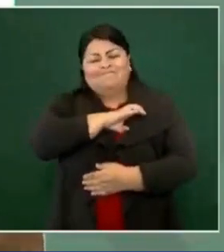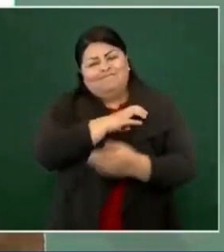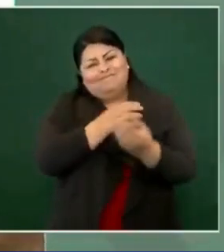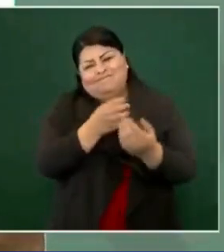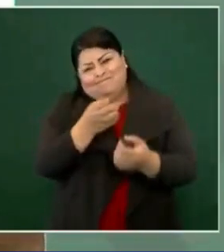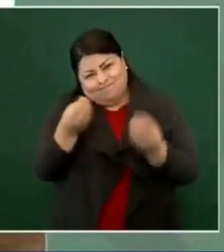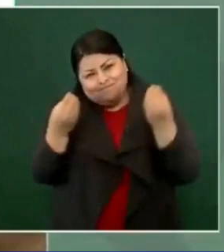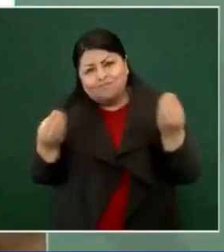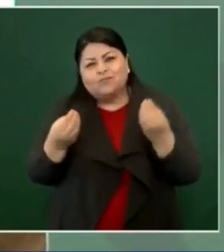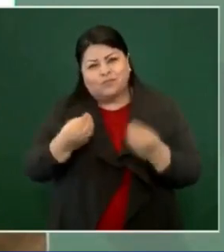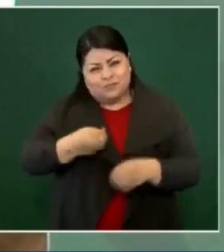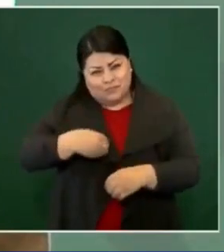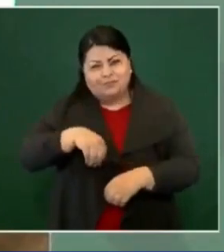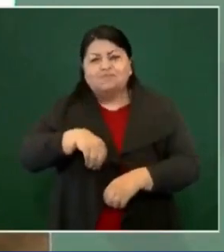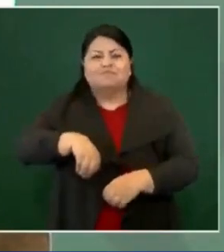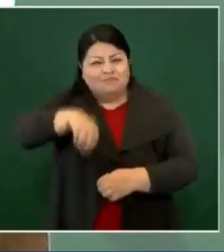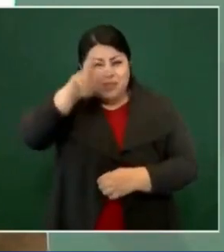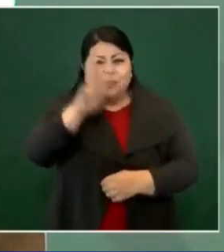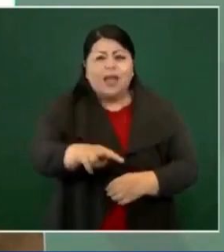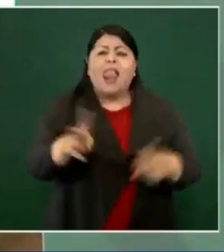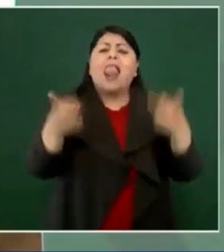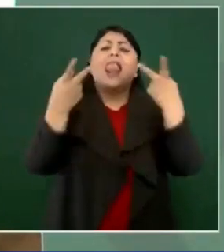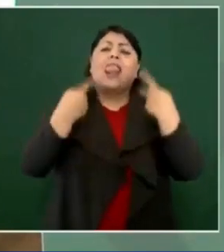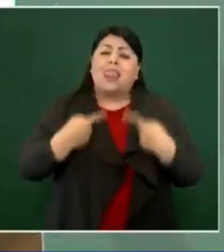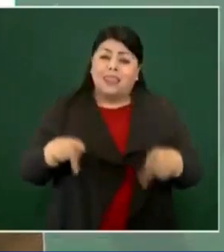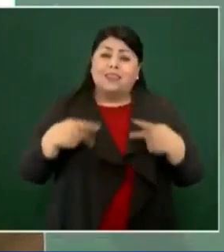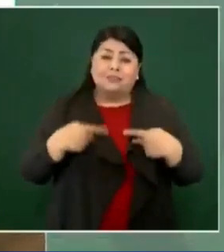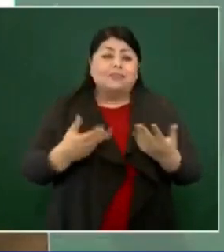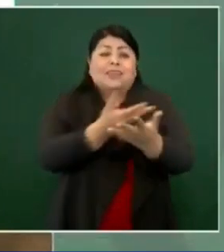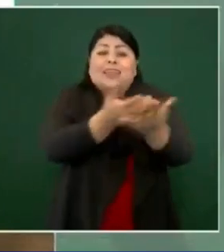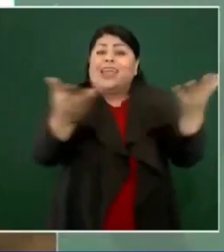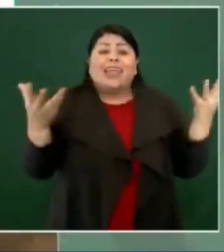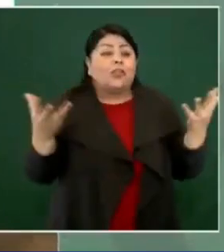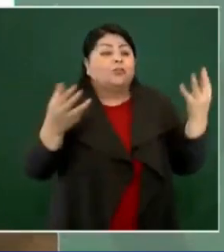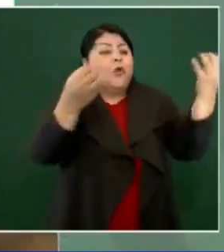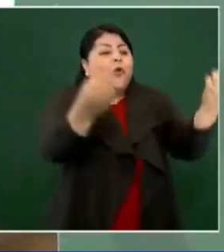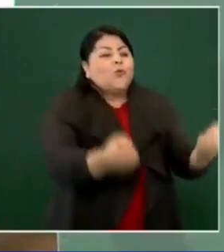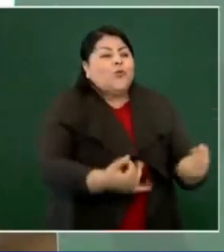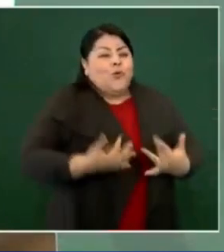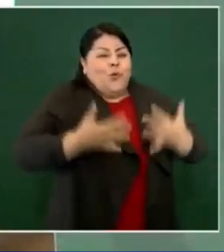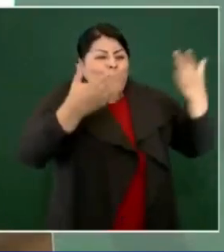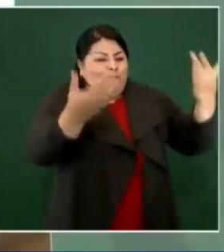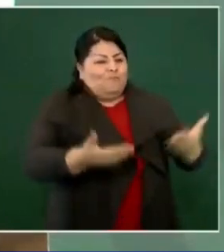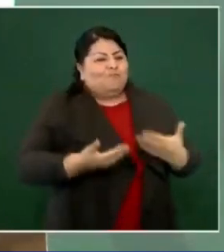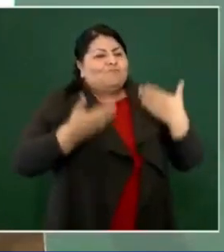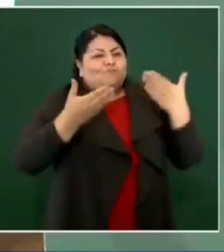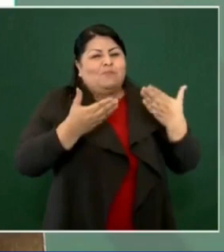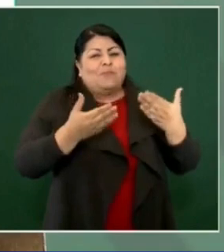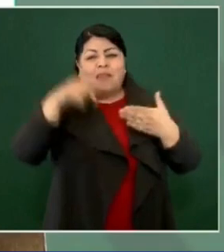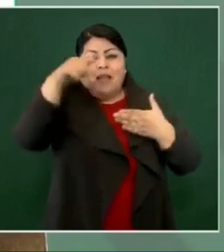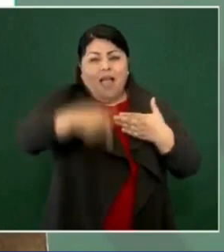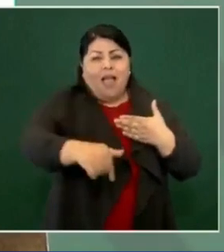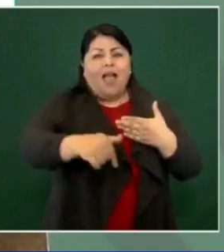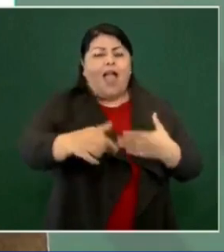sinceramente a la gente, es lo que me mantiene, el amor al pueblo.